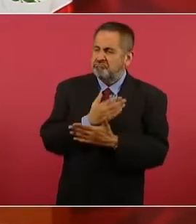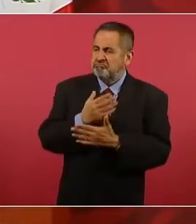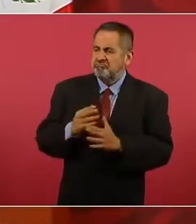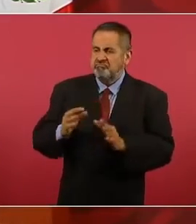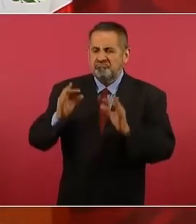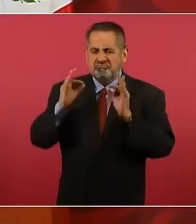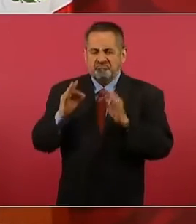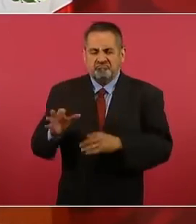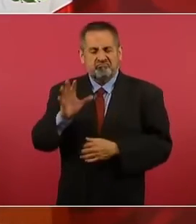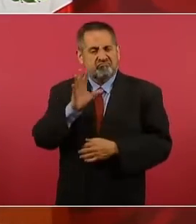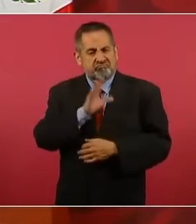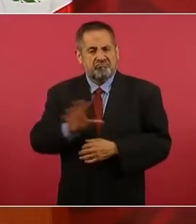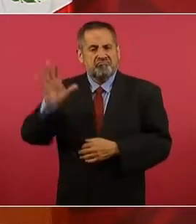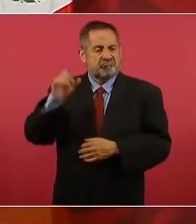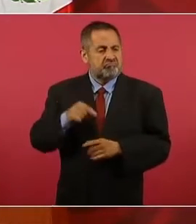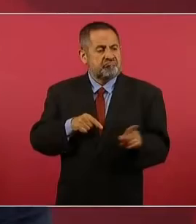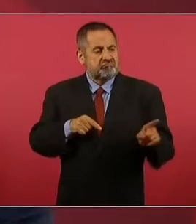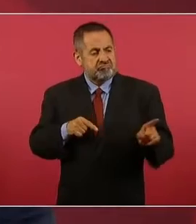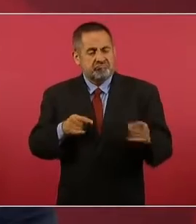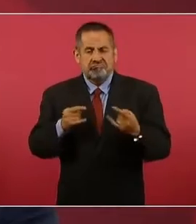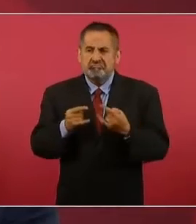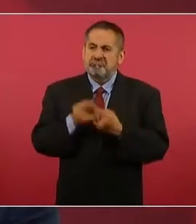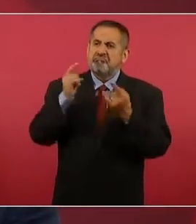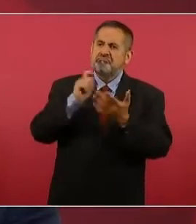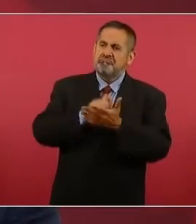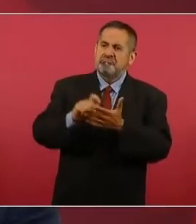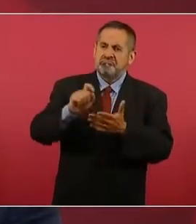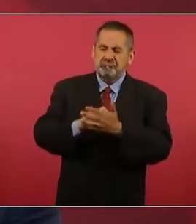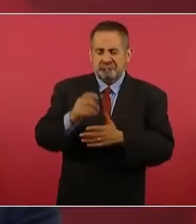historiador,